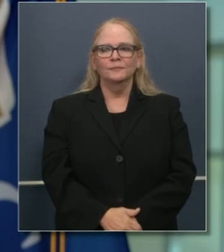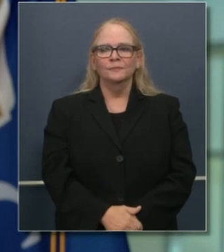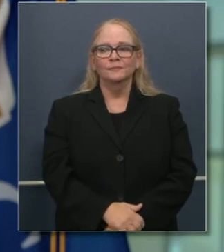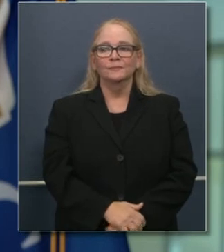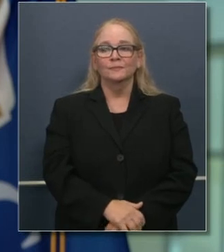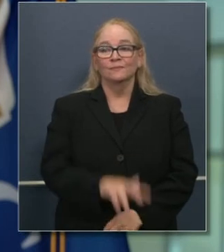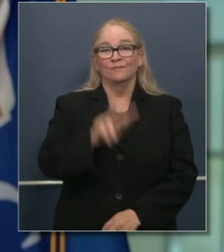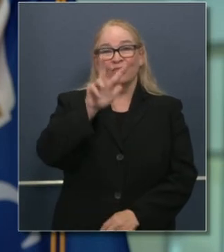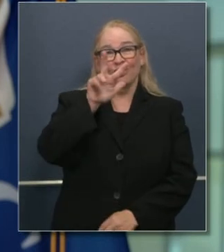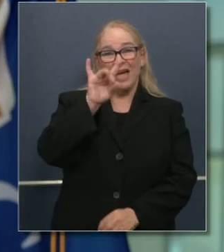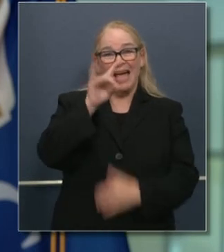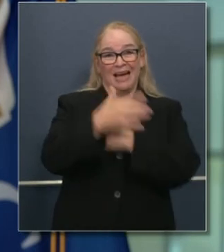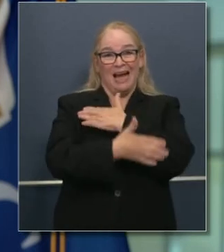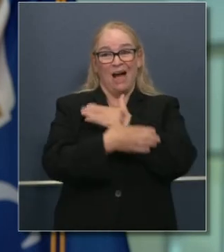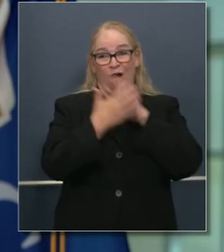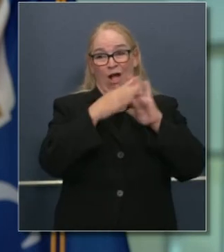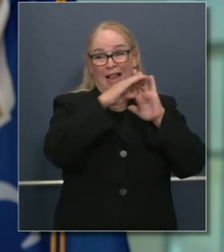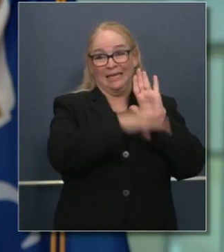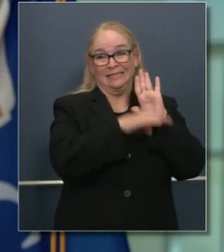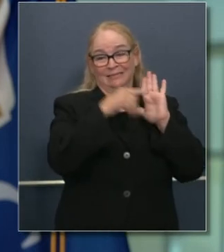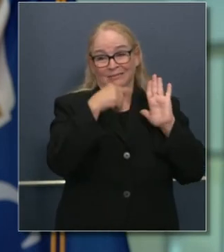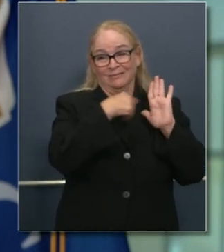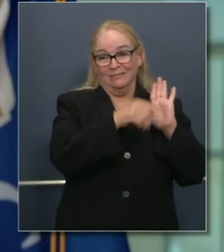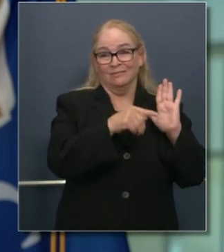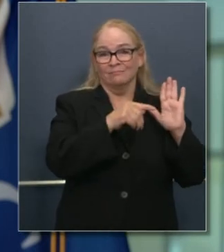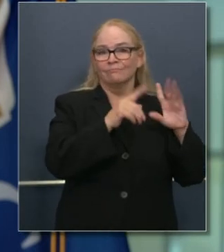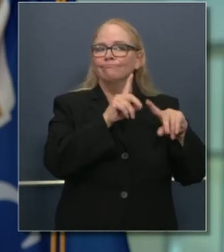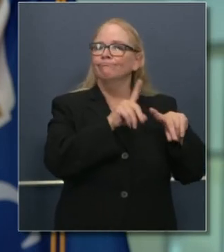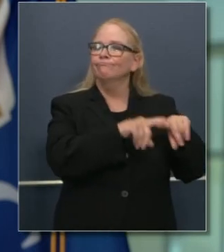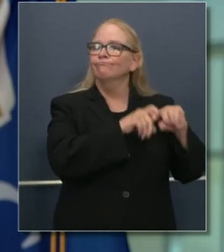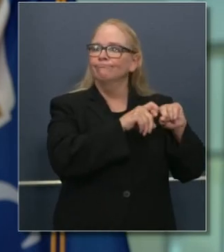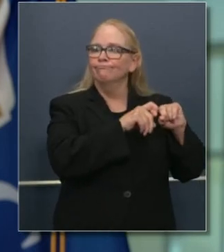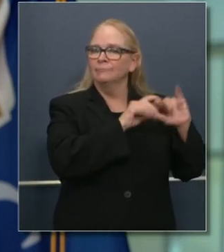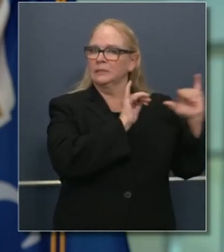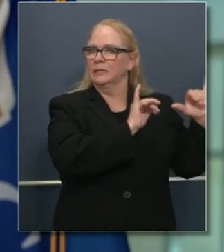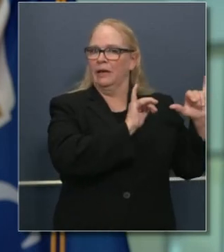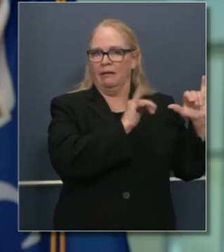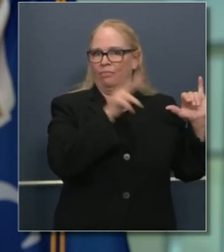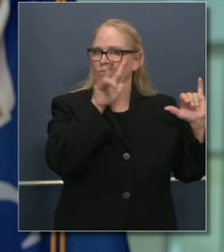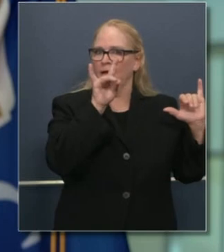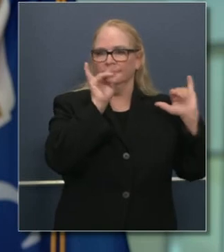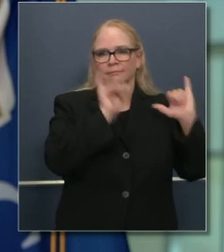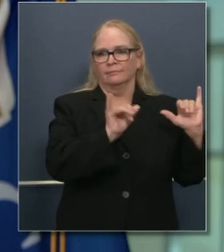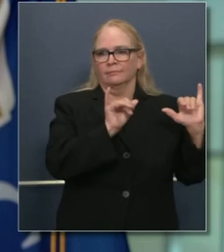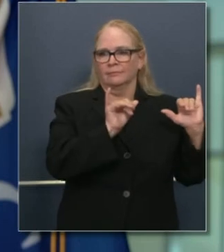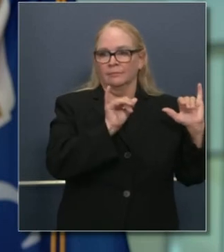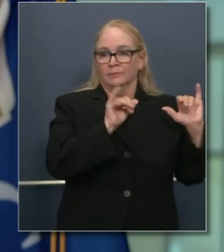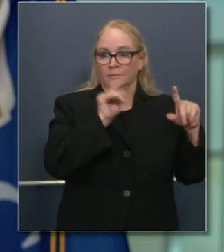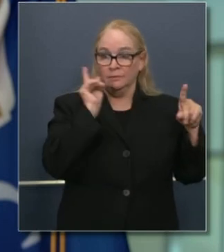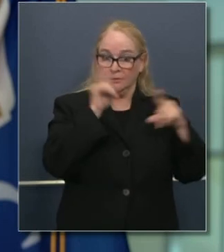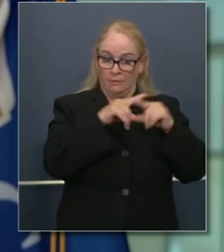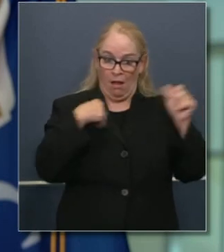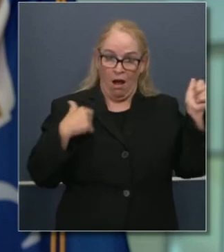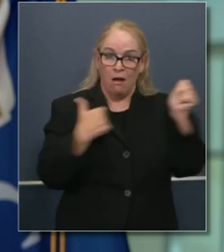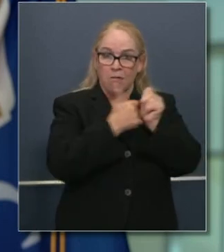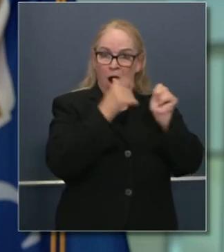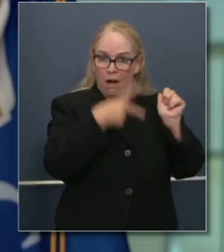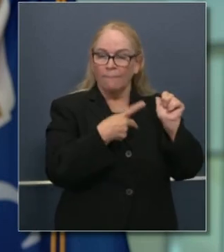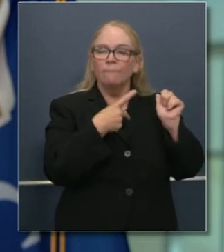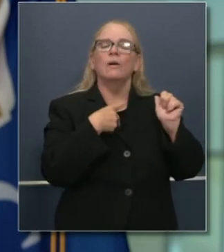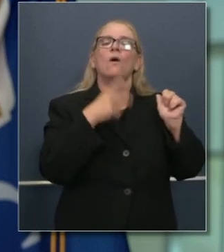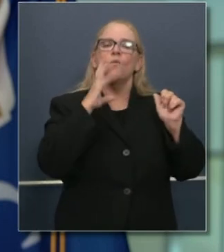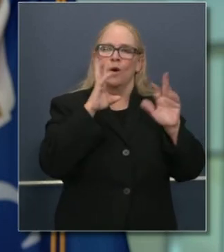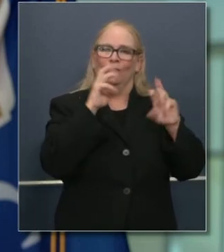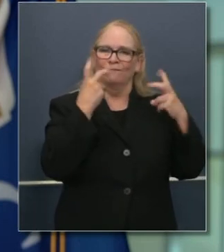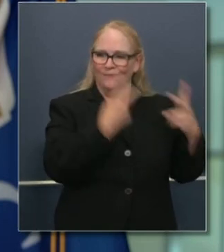Recordando, hablando de estos últimos 38 condados que dejamos ahora que están en la lista de monitoreo. Ahora lo que hacemos es esta